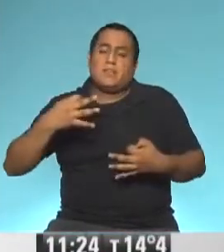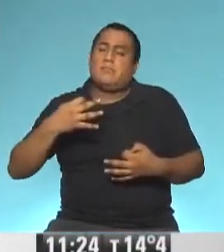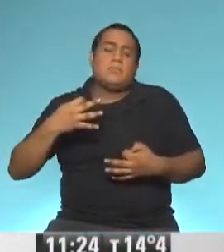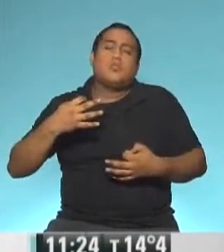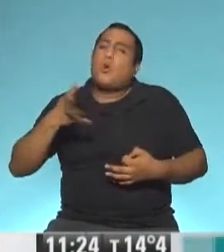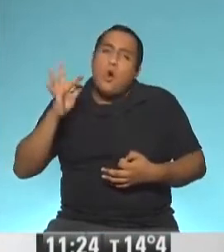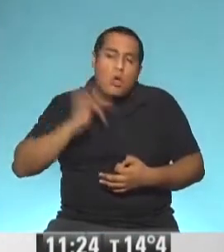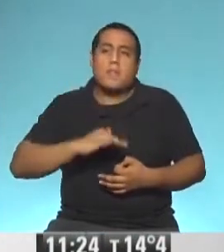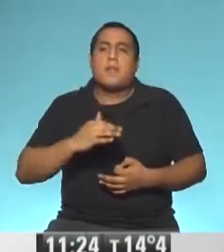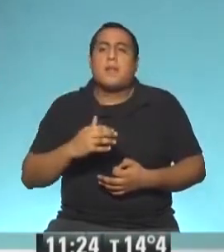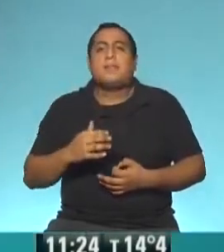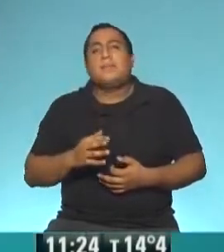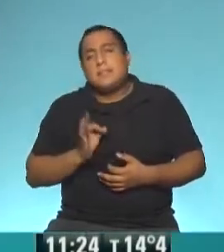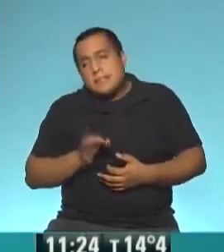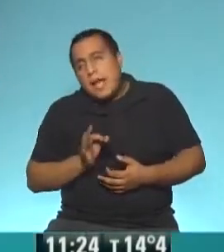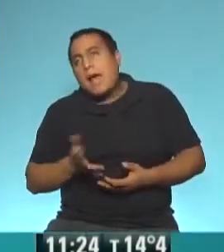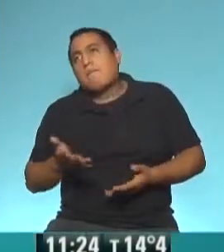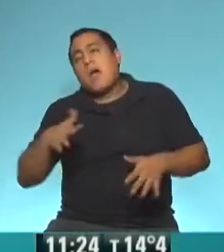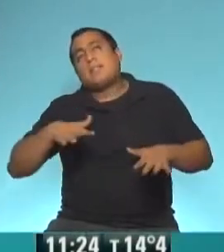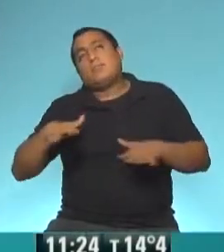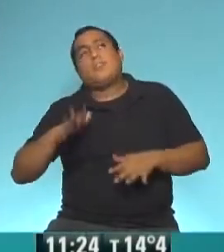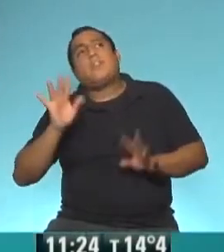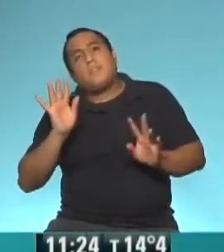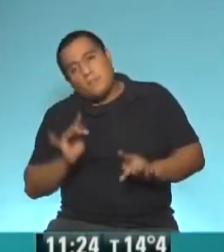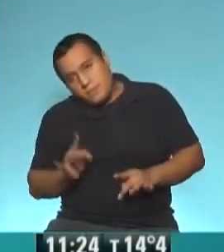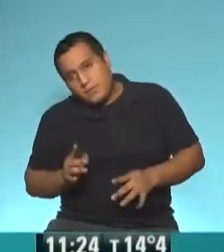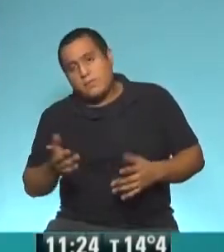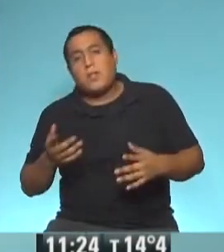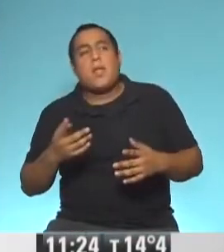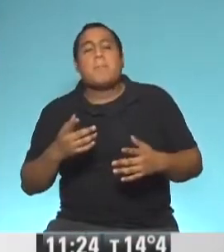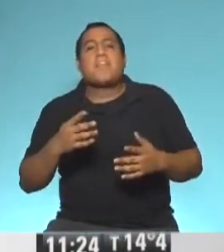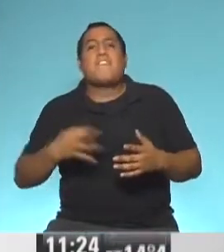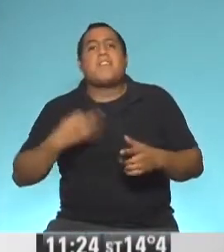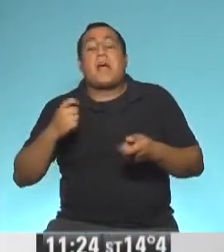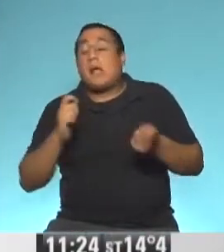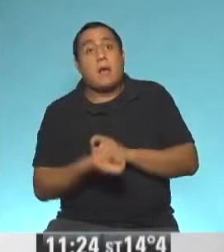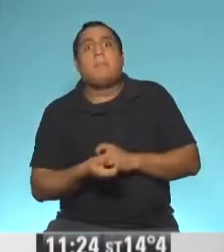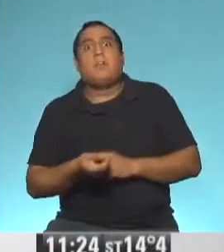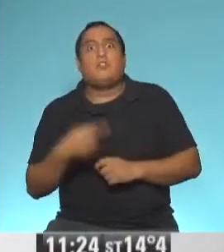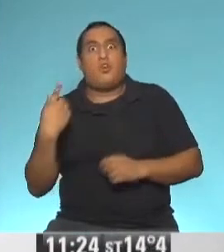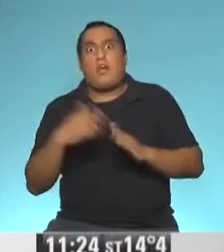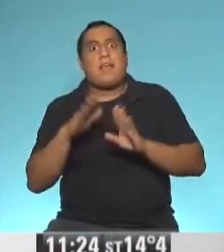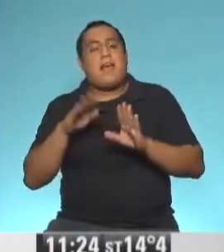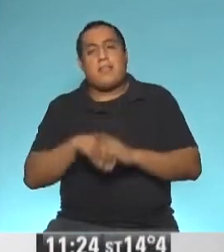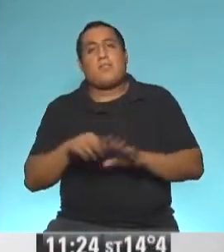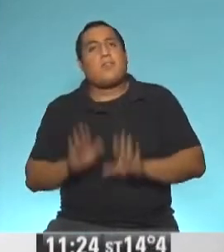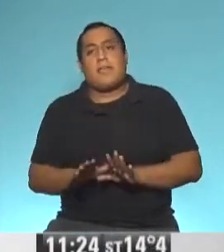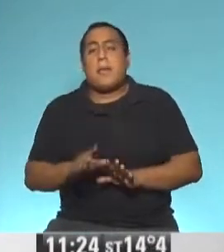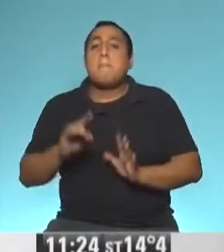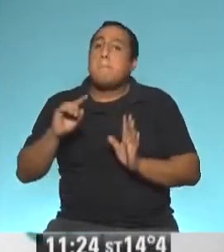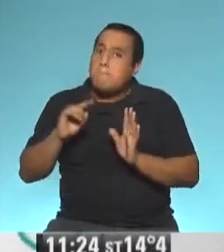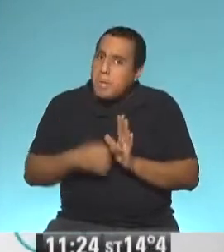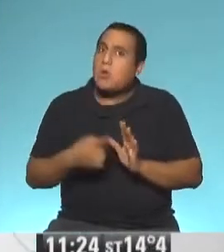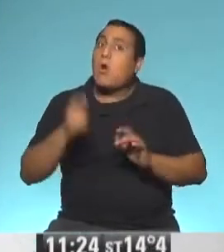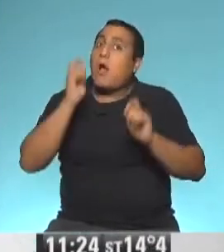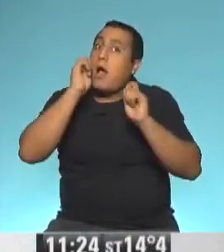rutina. Yo sé que estamos en momentos complicados donde la rutina cambia un montón porque estamos todos en casa, pero hay que